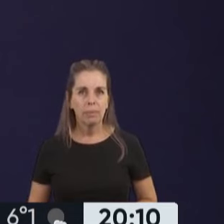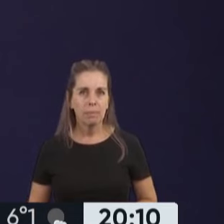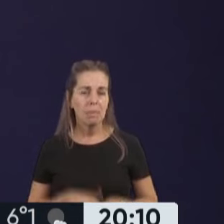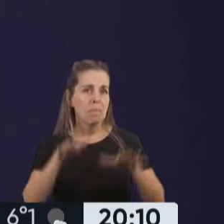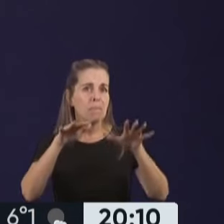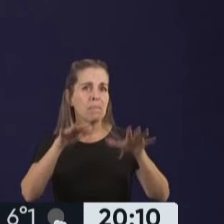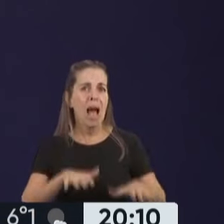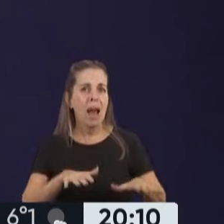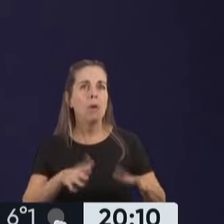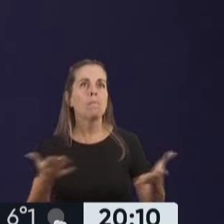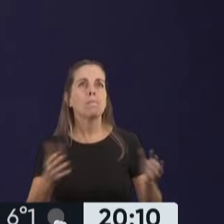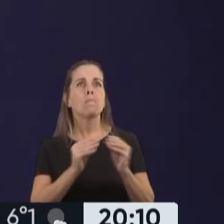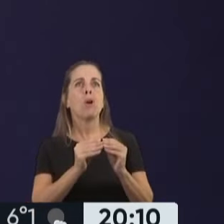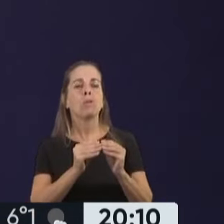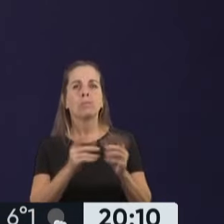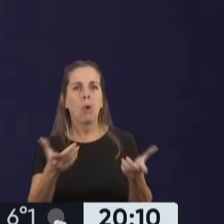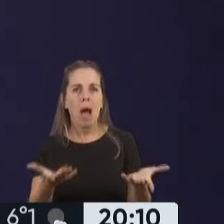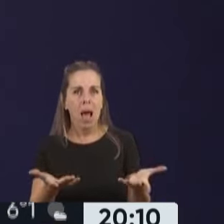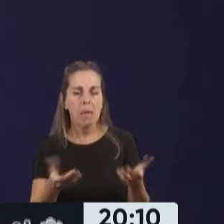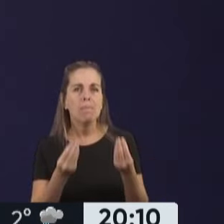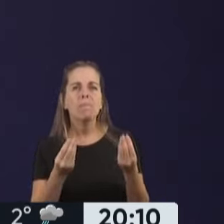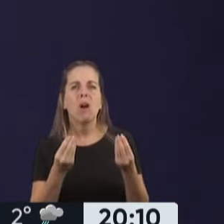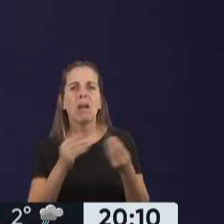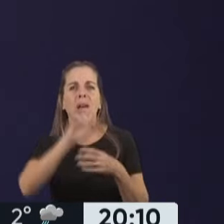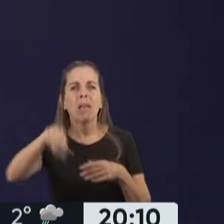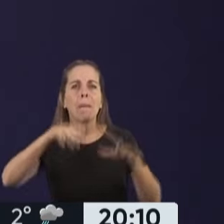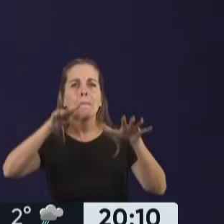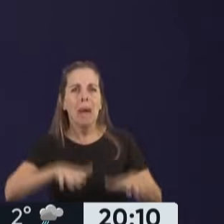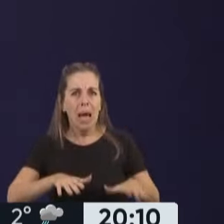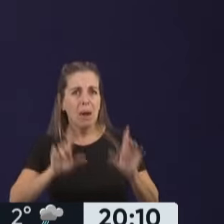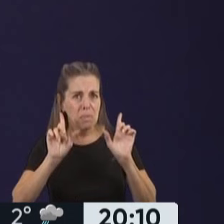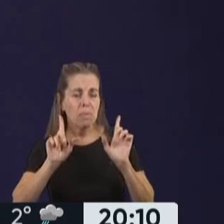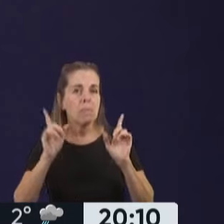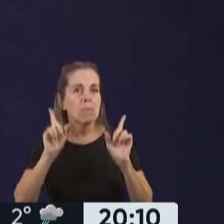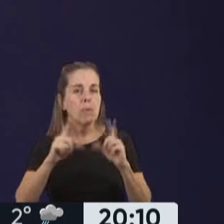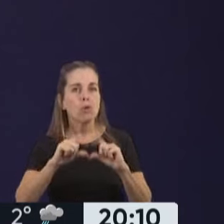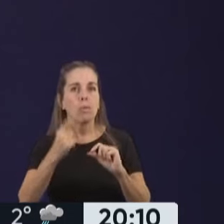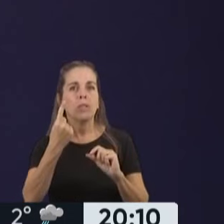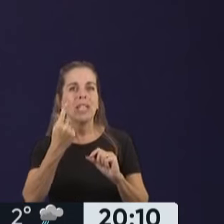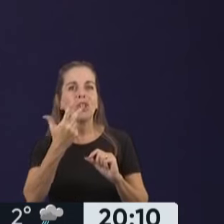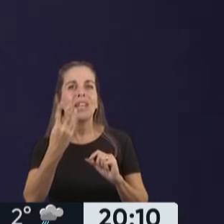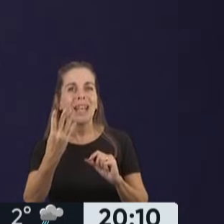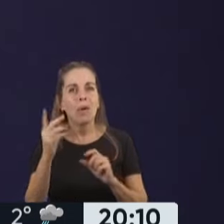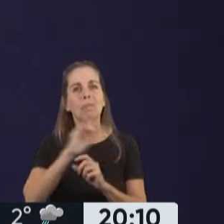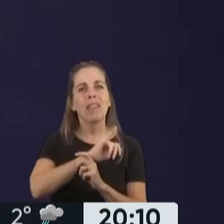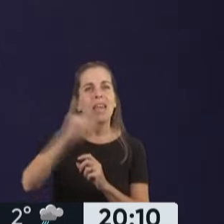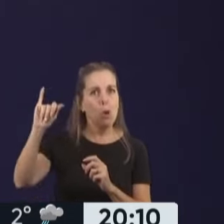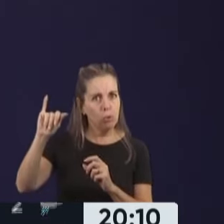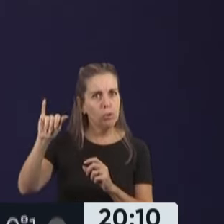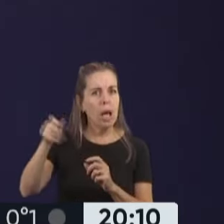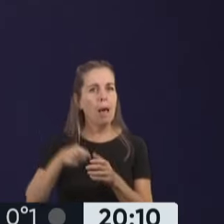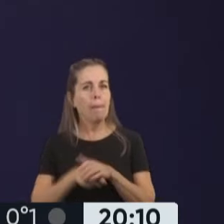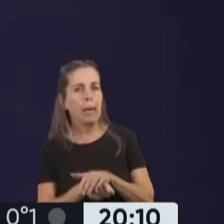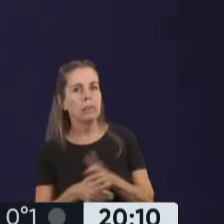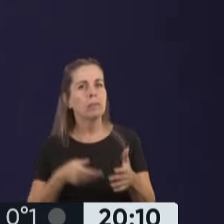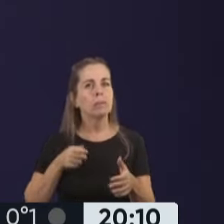paro que no tiene una razón aparente, o una justificación aparente, sigue abierta la línea 134 para denunciar extorsiones. Los